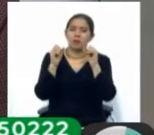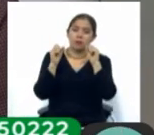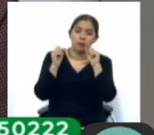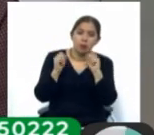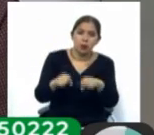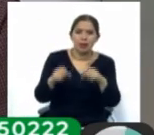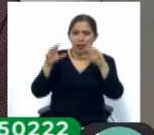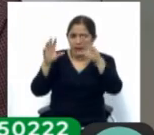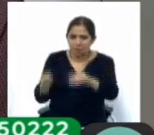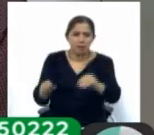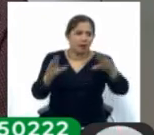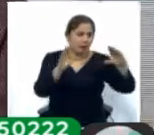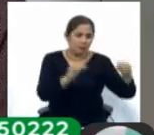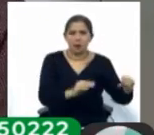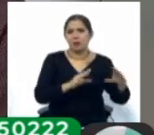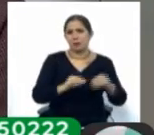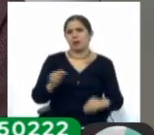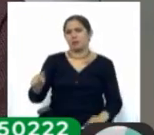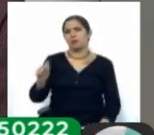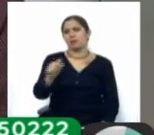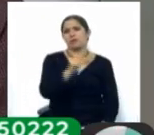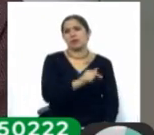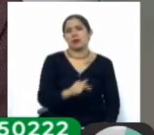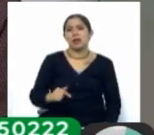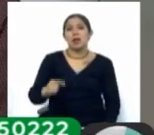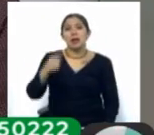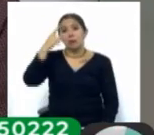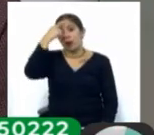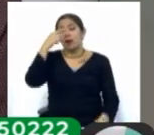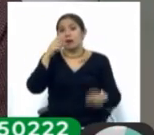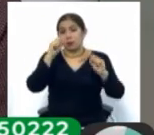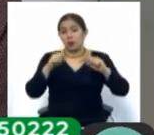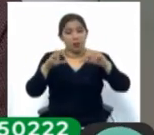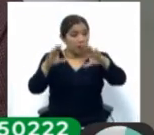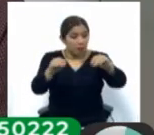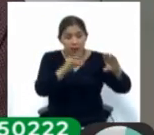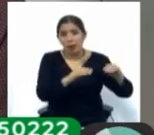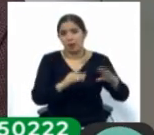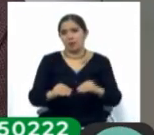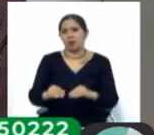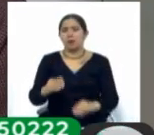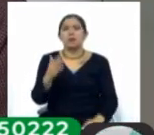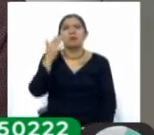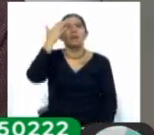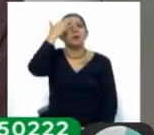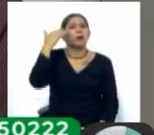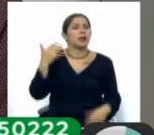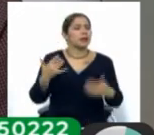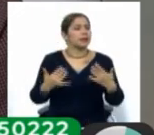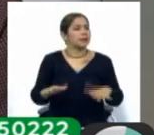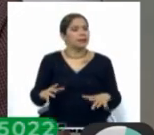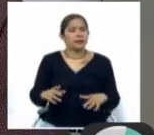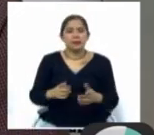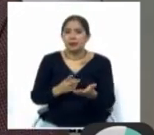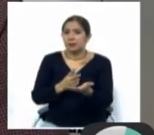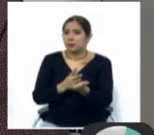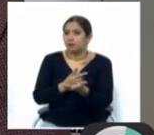apagar estos incendios, para que podamos mitigar estos incendios porque está causando